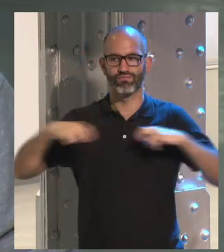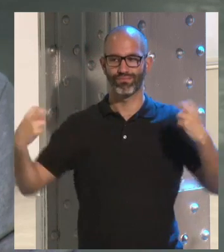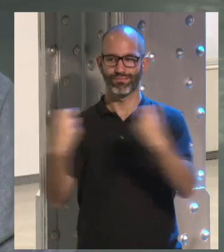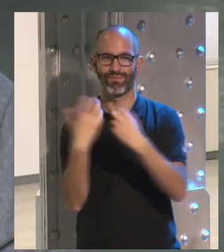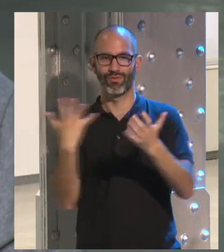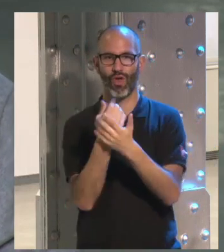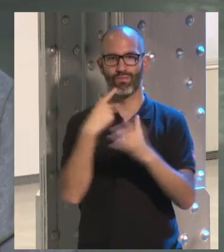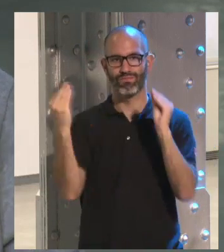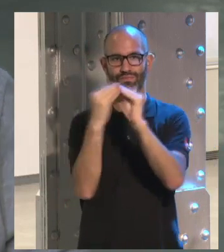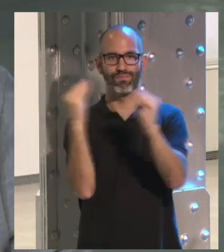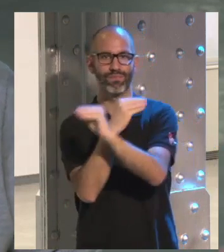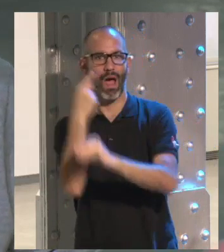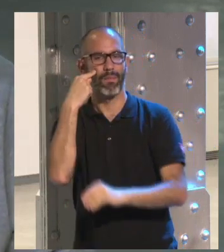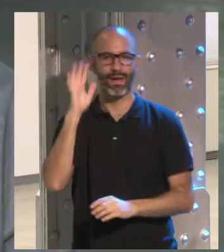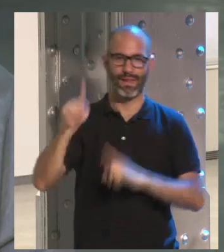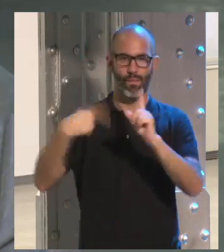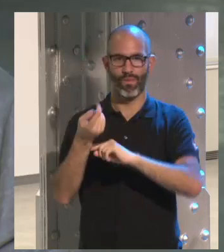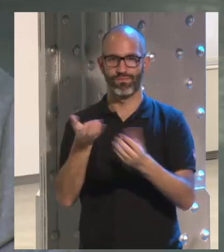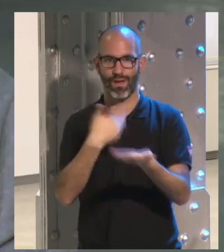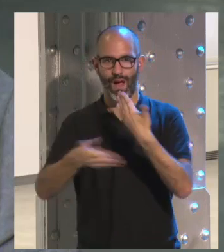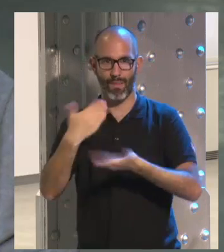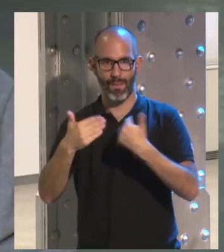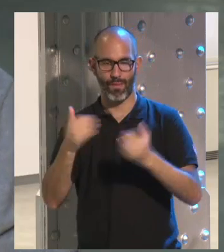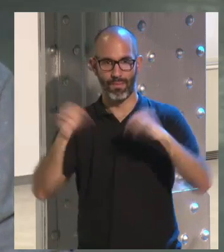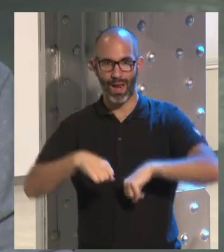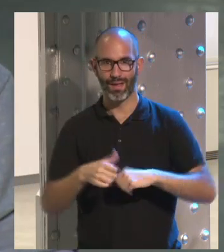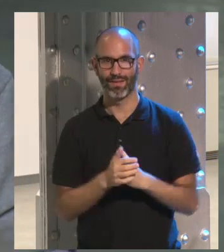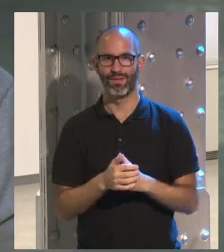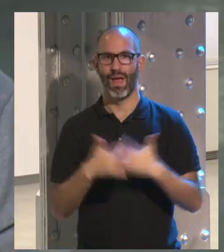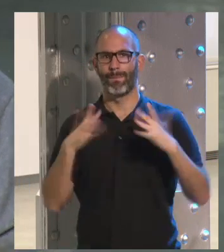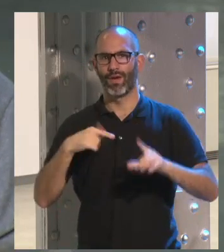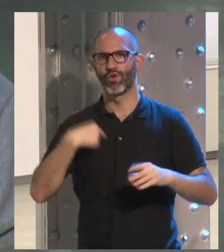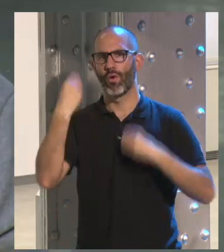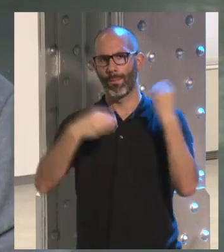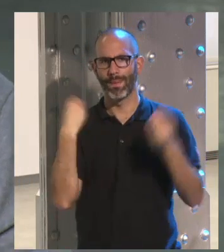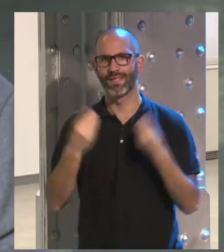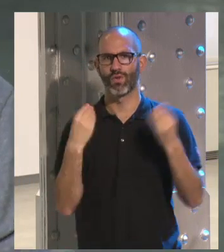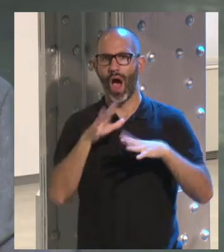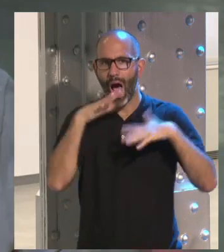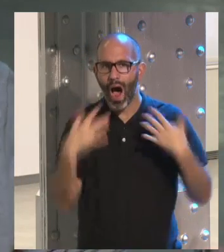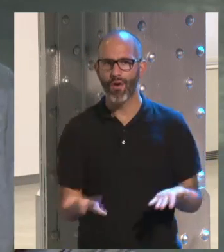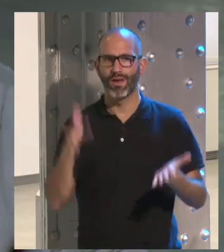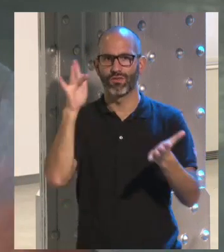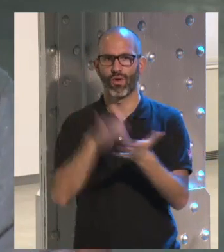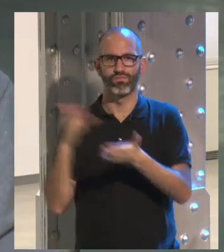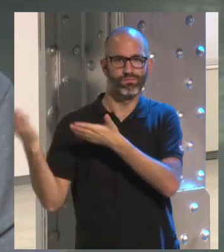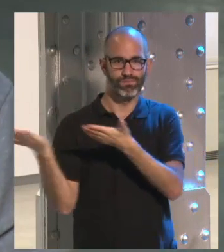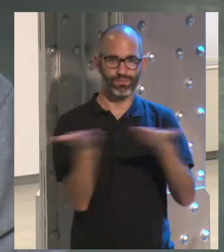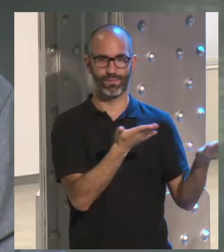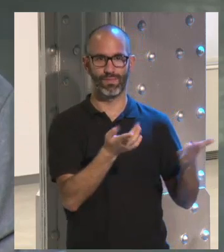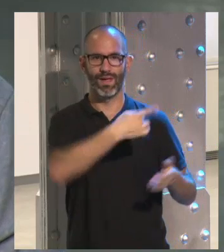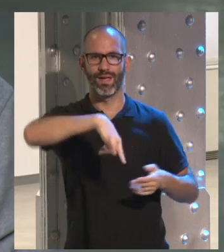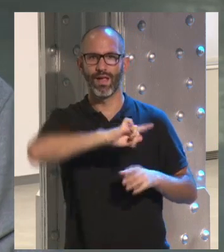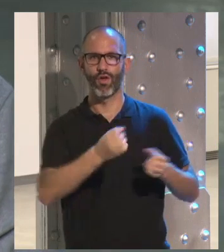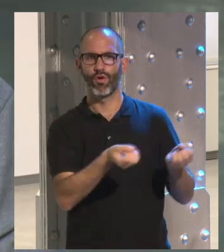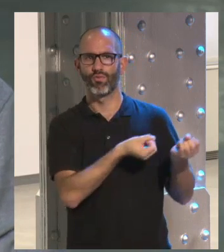razón. Si no estás, no existes. Luego, vosotros, si queréis, hablar un poco del tema. Pero yo creo que es el momento de darles paso para que ellos